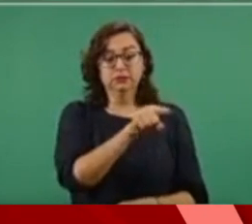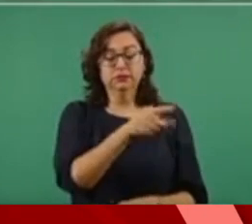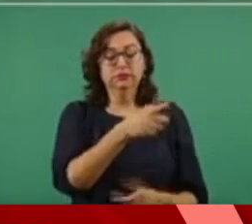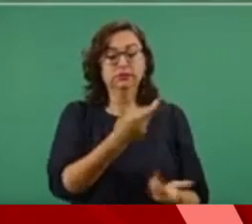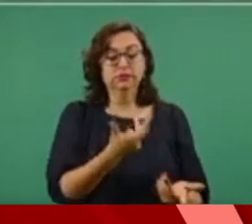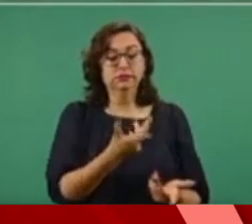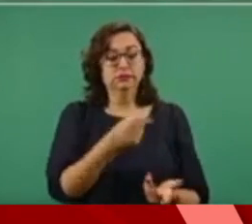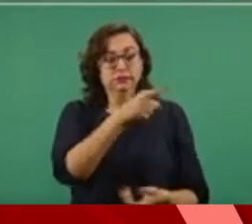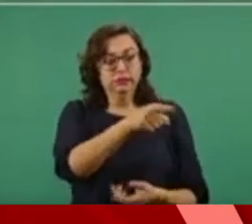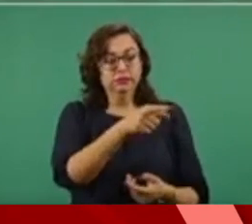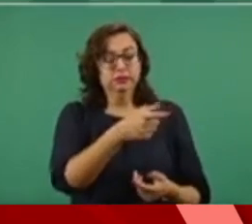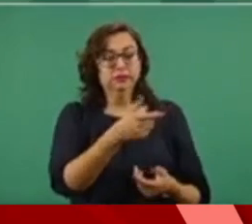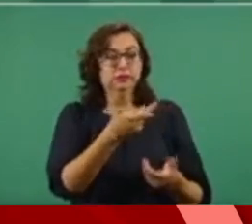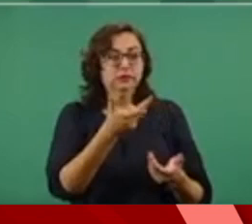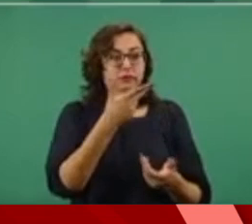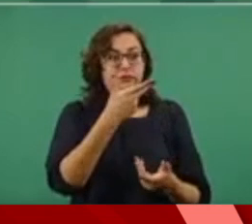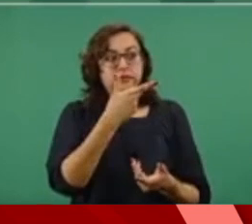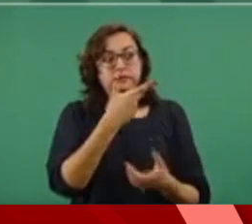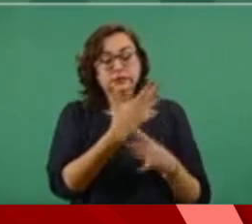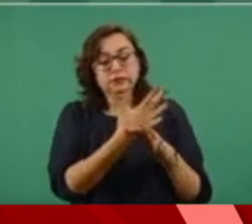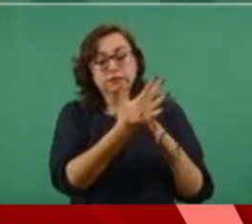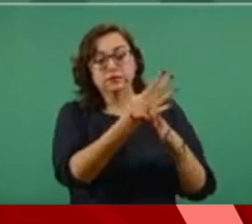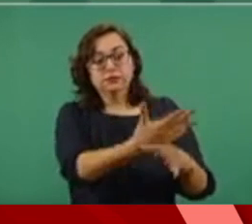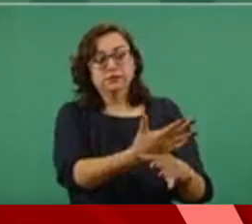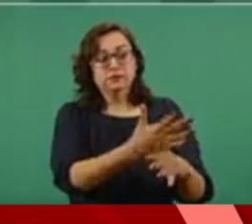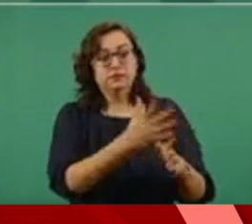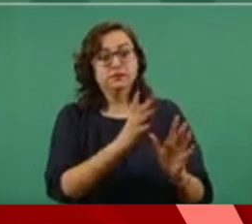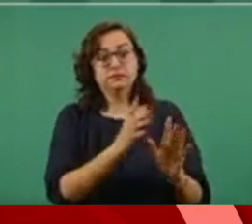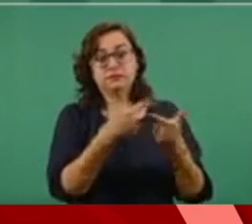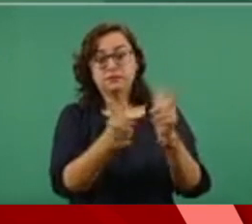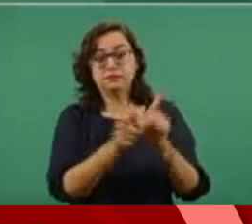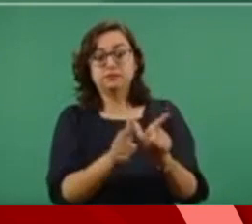visión de este partido, el responsable.